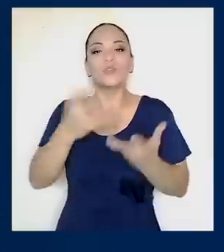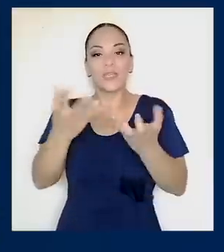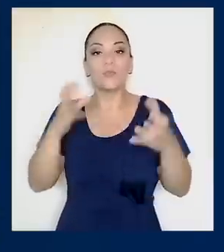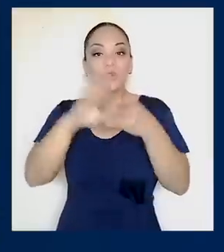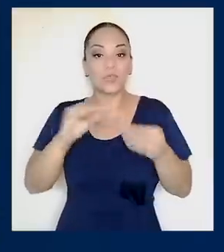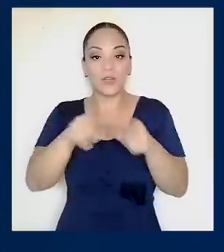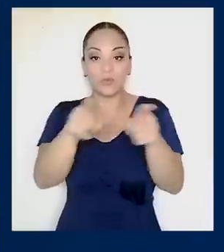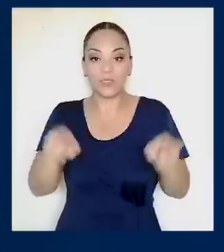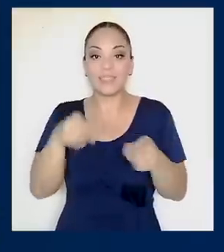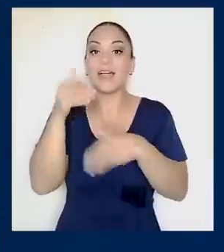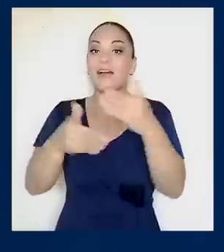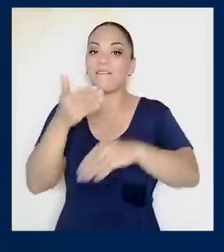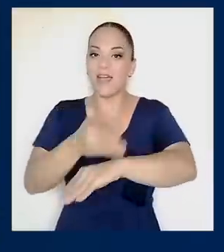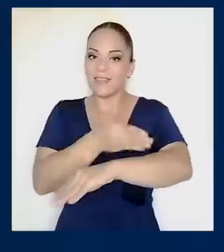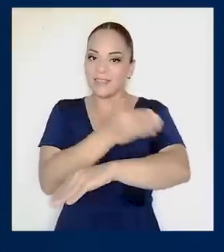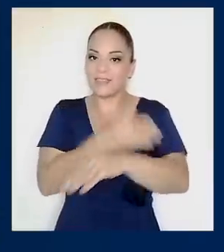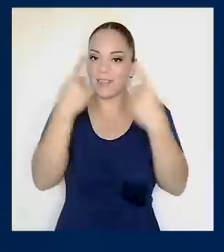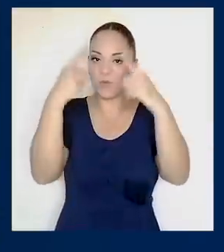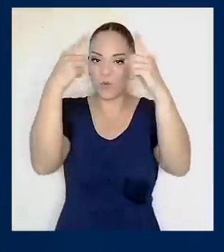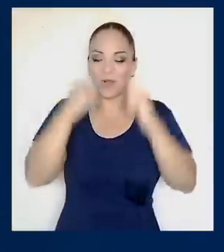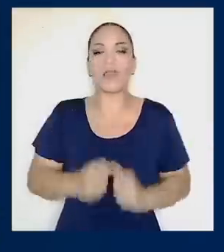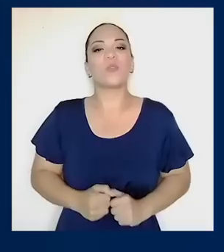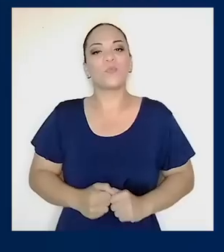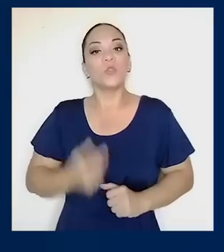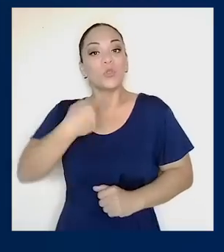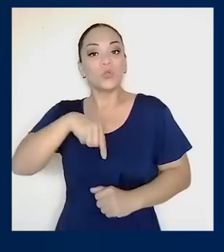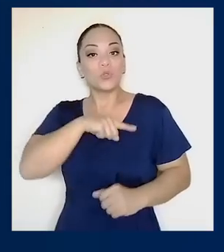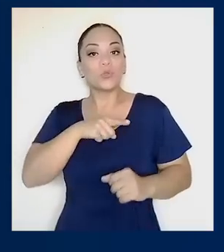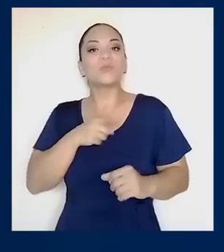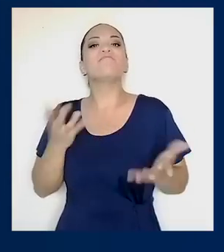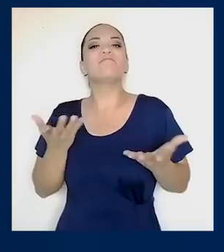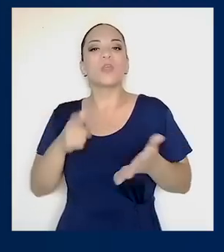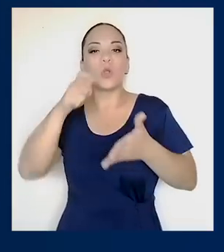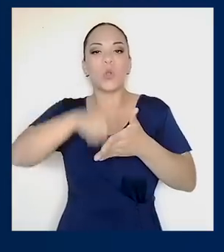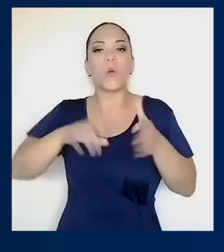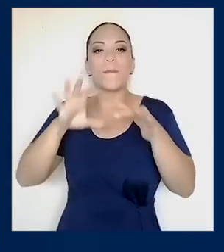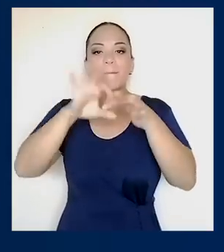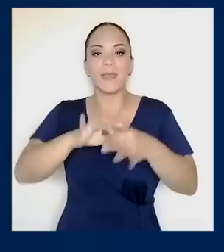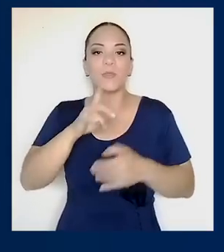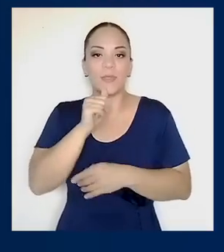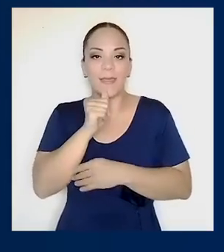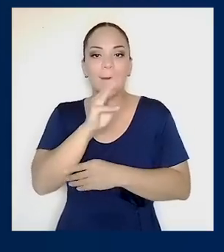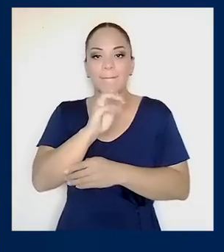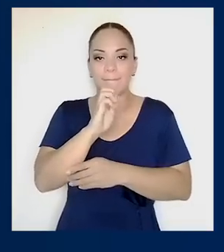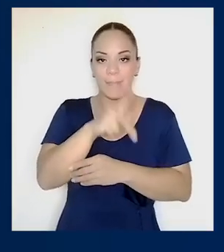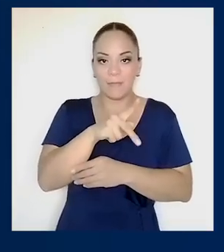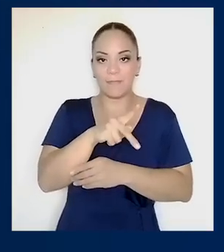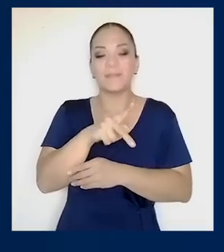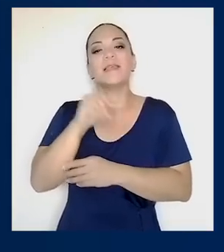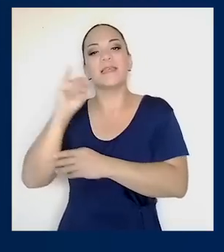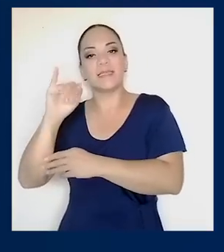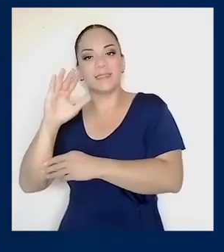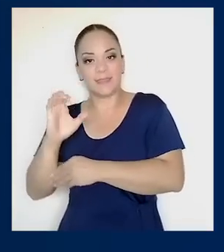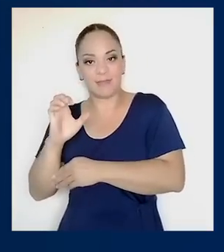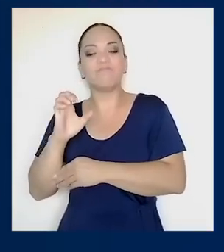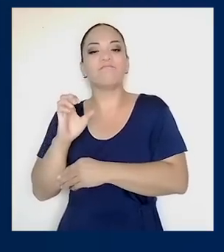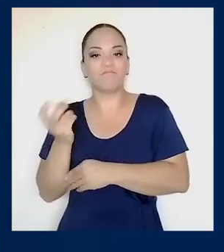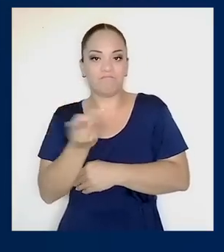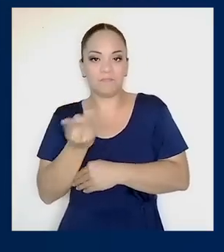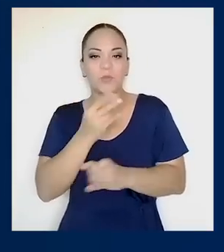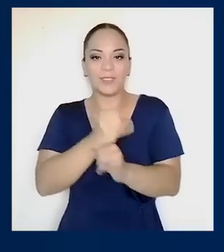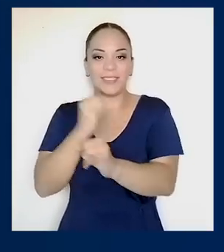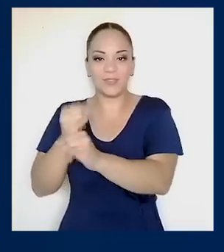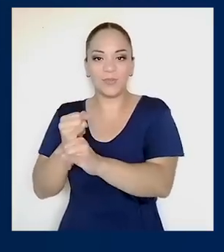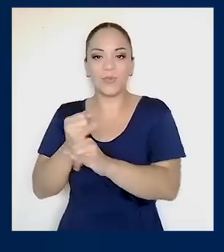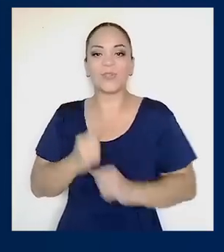Queremos contarles sobre los avances que hemos logrado desde que activamos el convenio entre el Ministerio de Educación Pública y el Instituto Costa